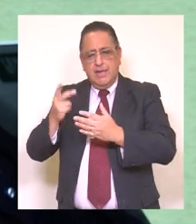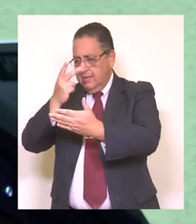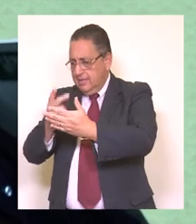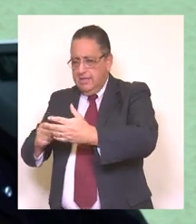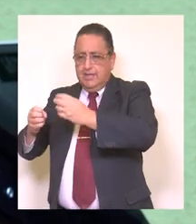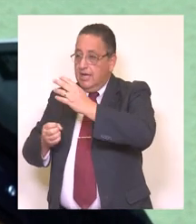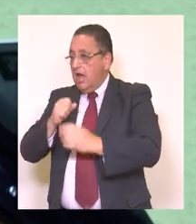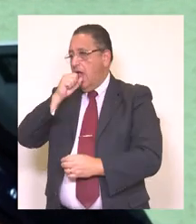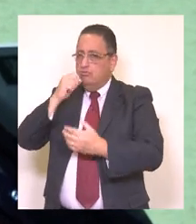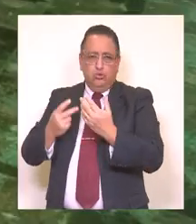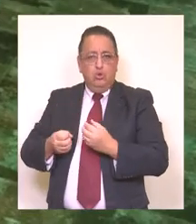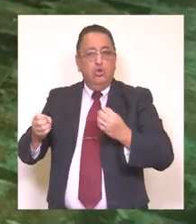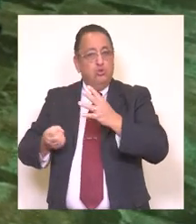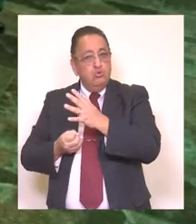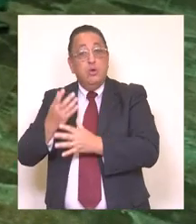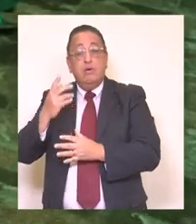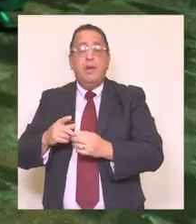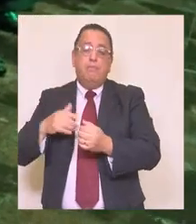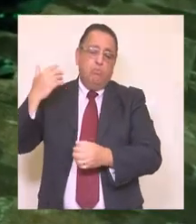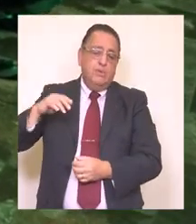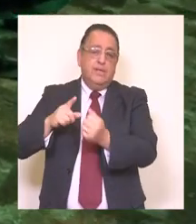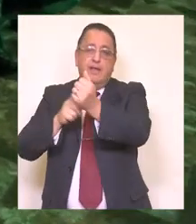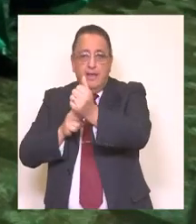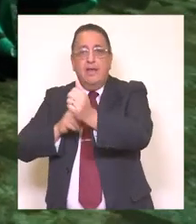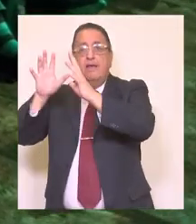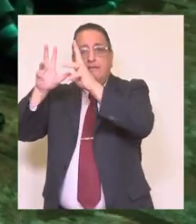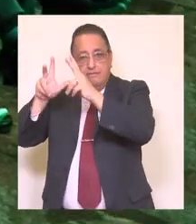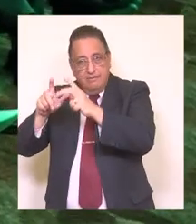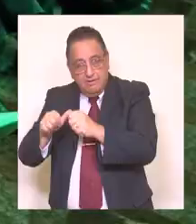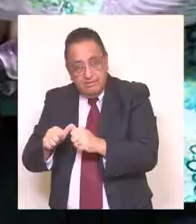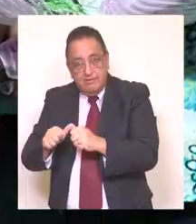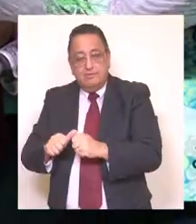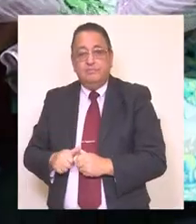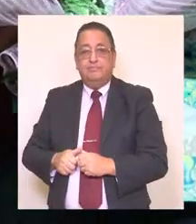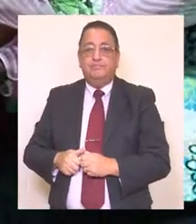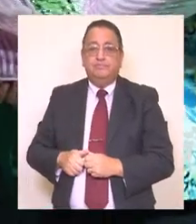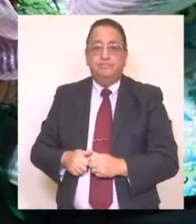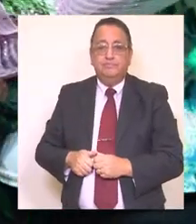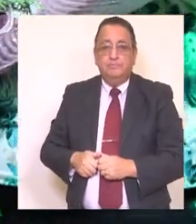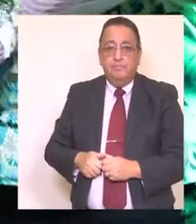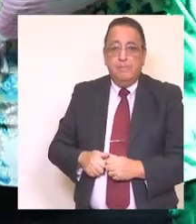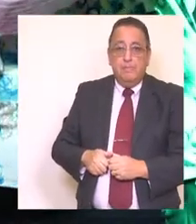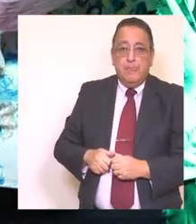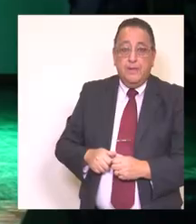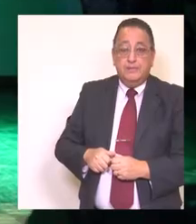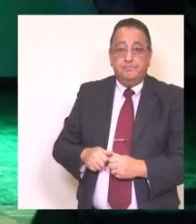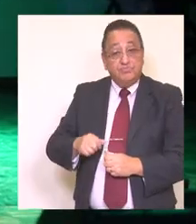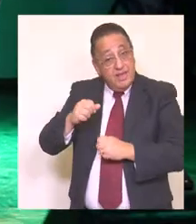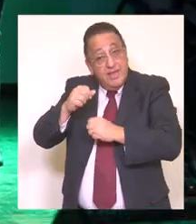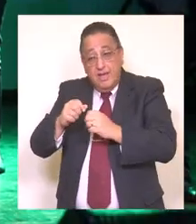Y durante nuestro programa de aniversario pudimos disfrutar de la gala realizada para tal